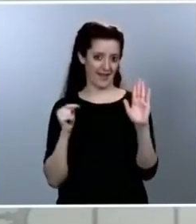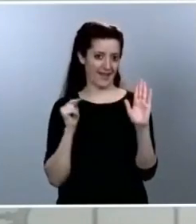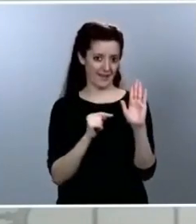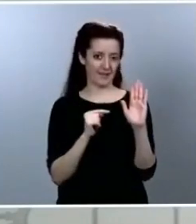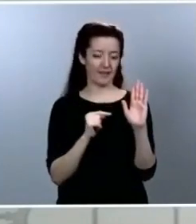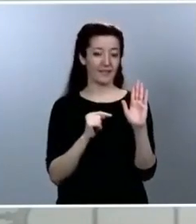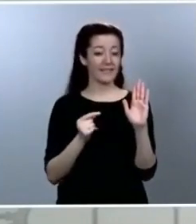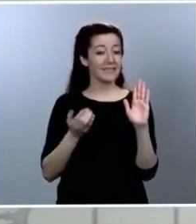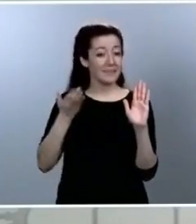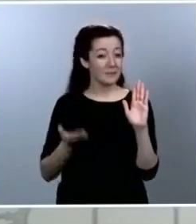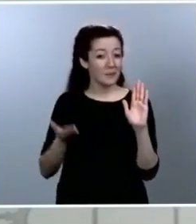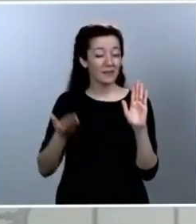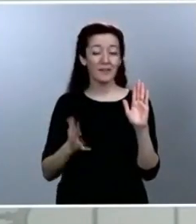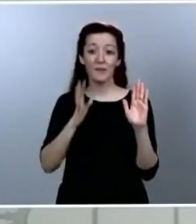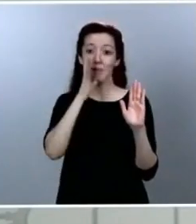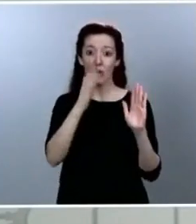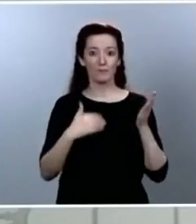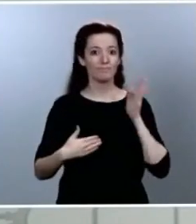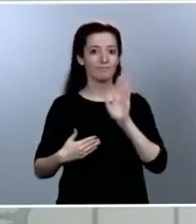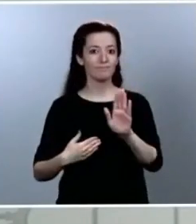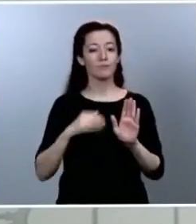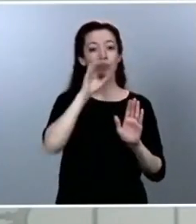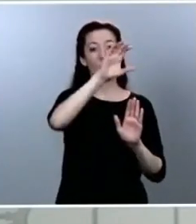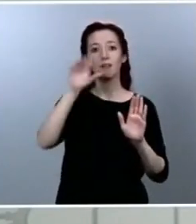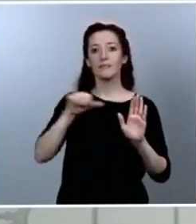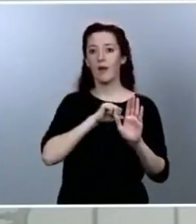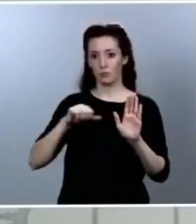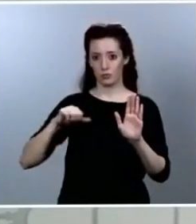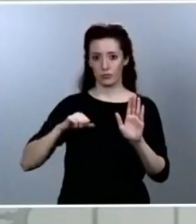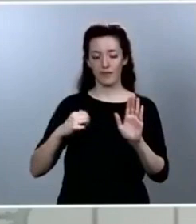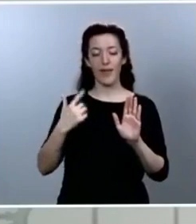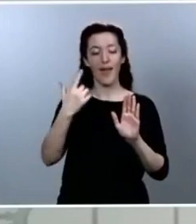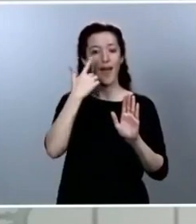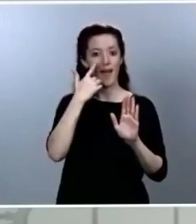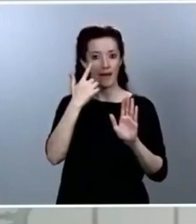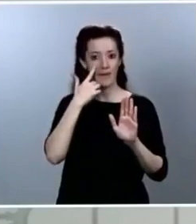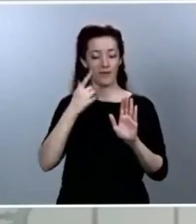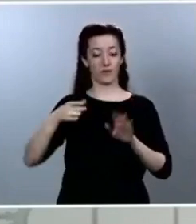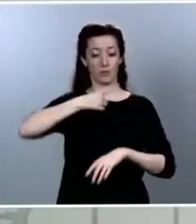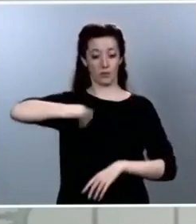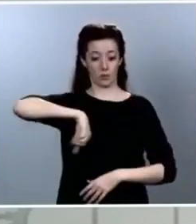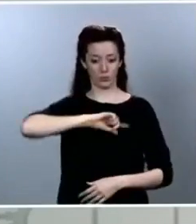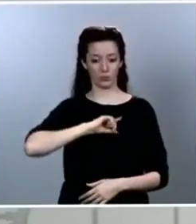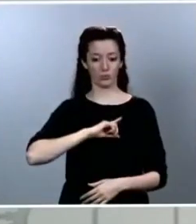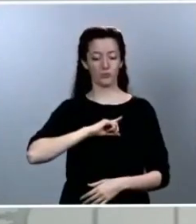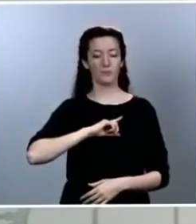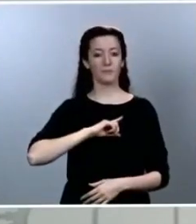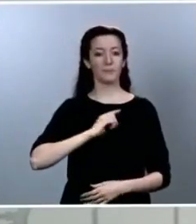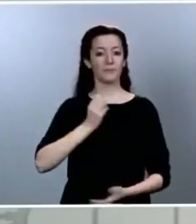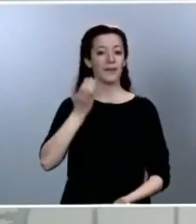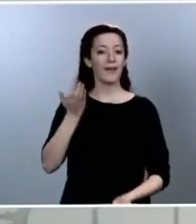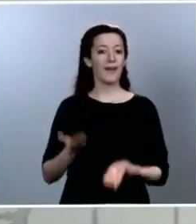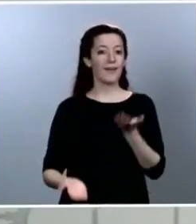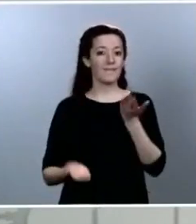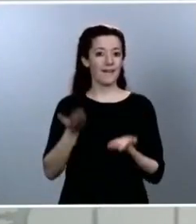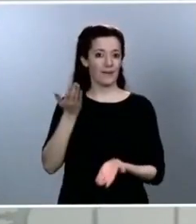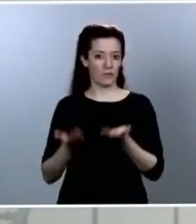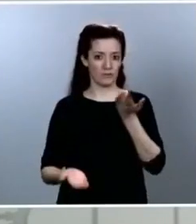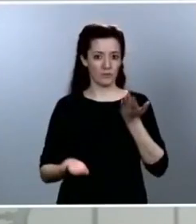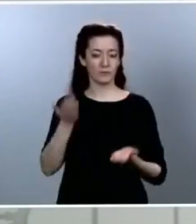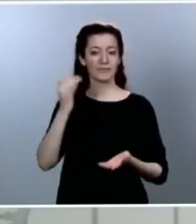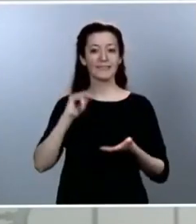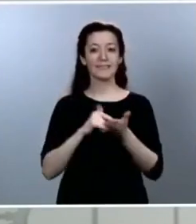en base a los cuales nosotros vamos a evaluar las capacidades estratégicas sanitarias que tienen